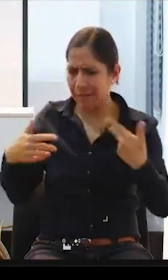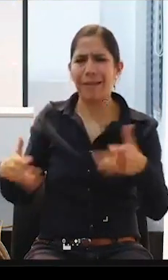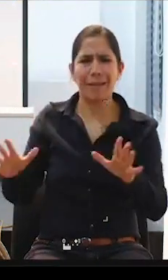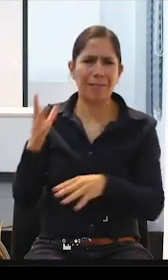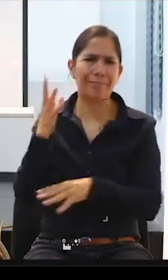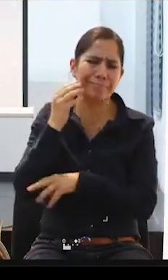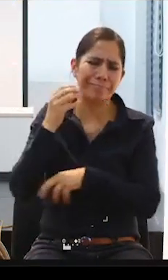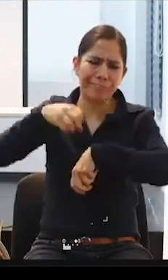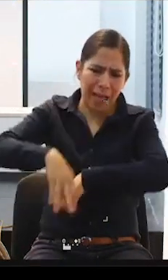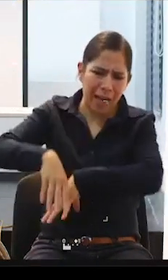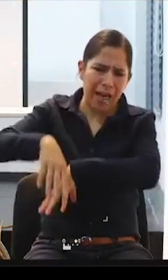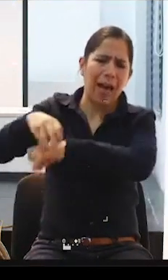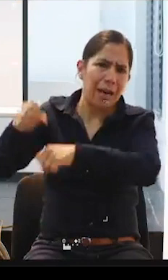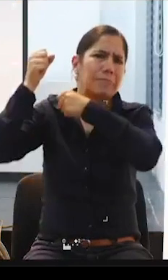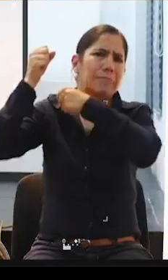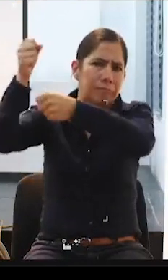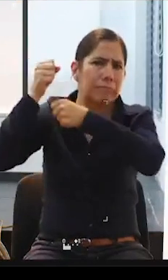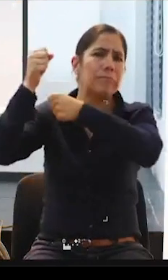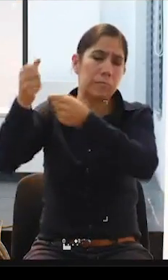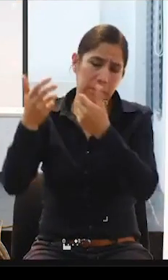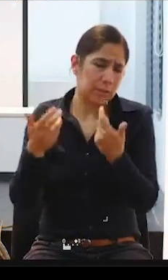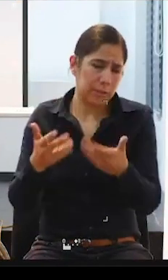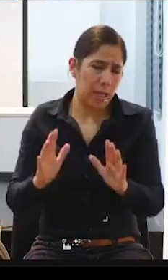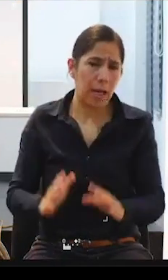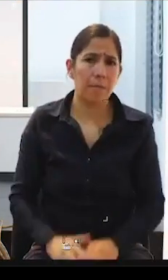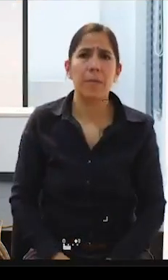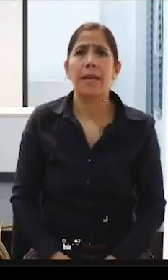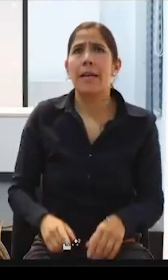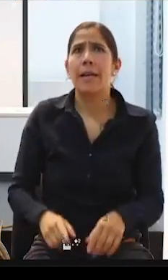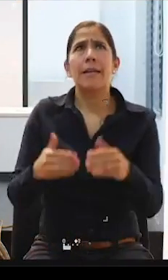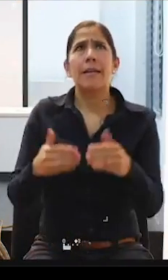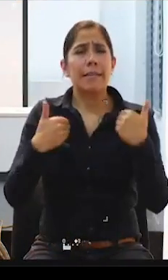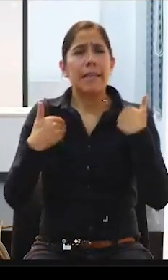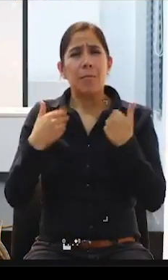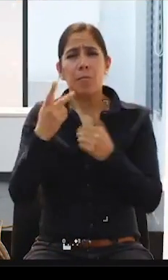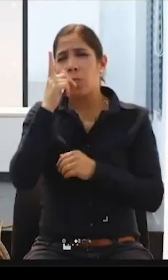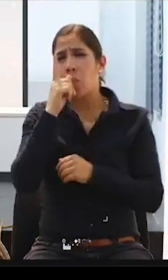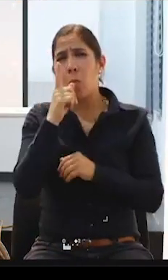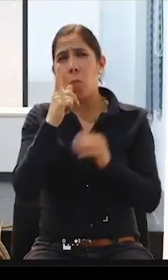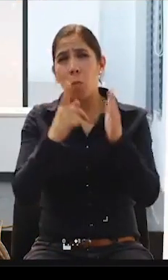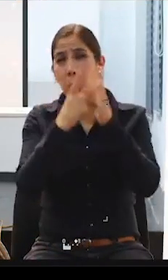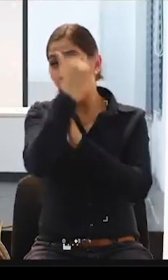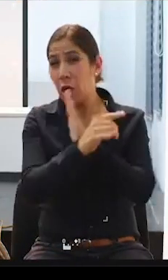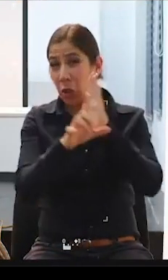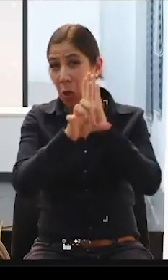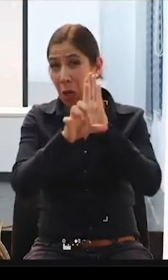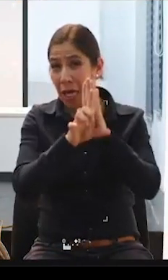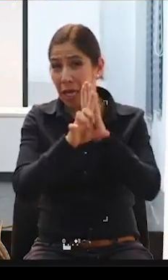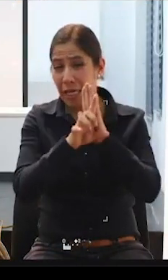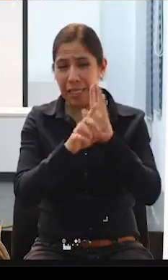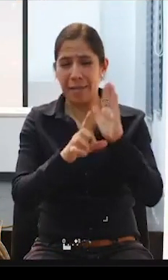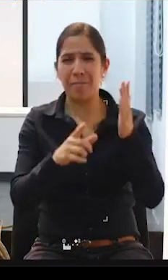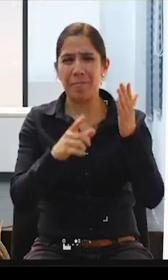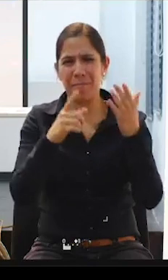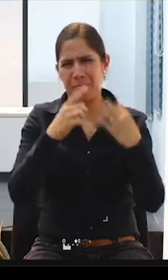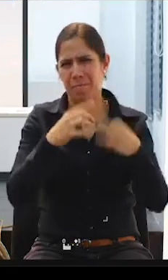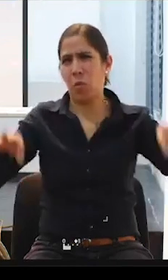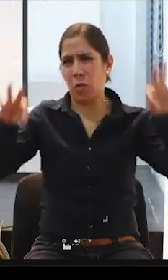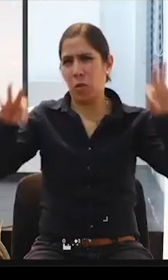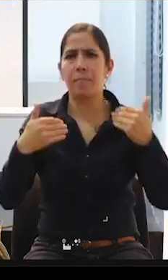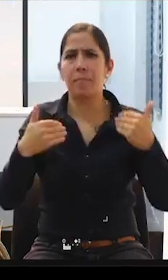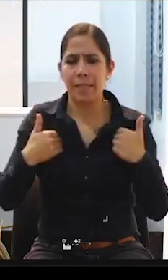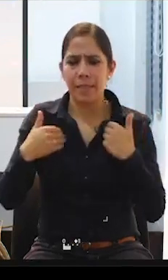tomamos también como clave un proyecto de ley que estaba en la corriente